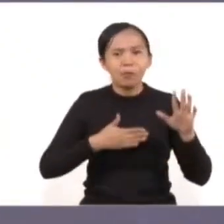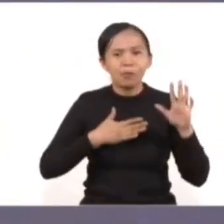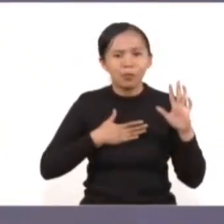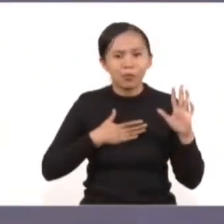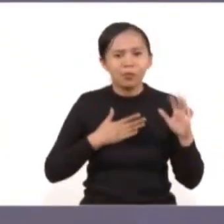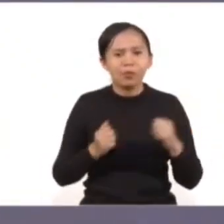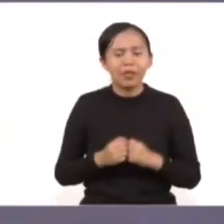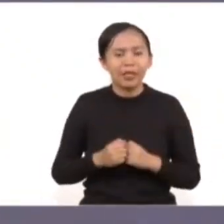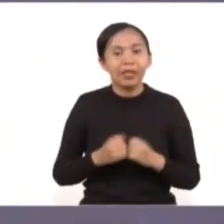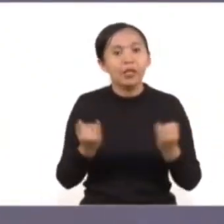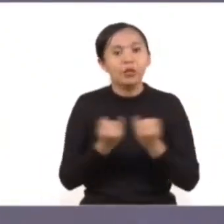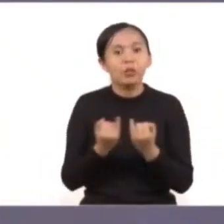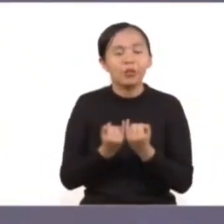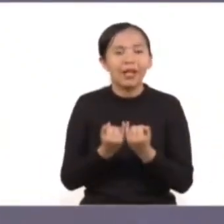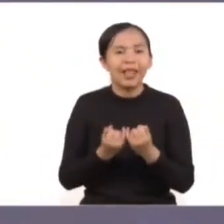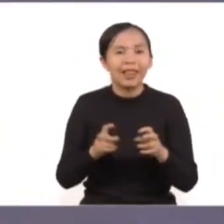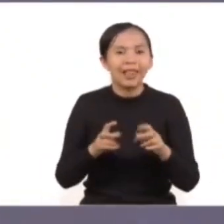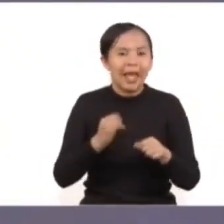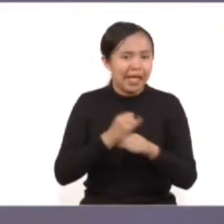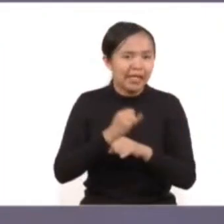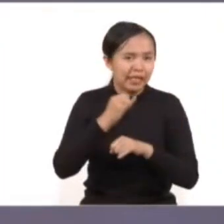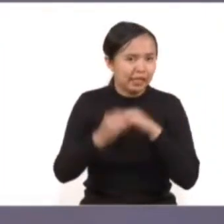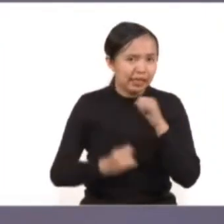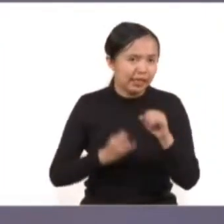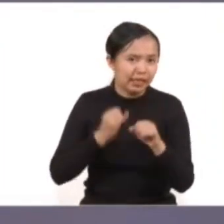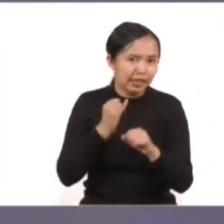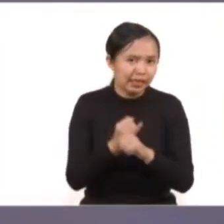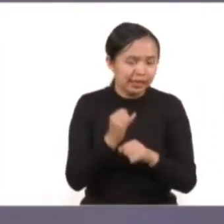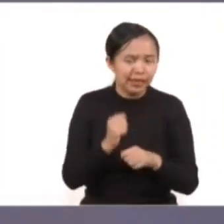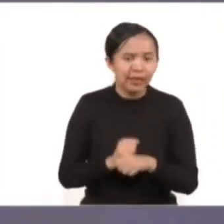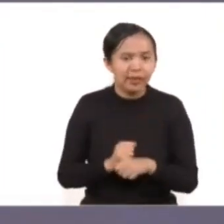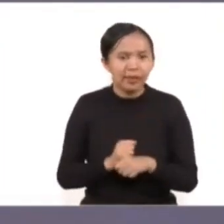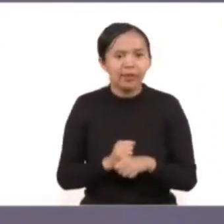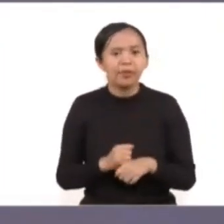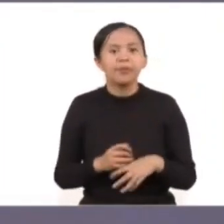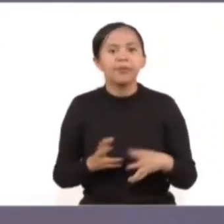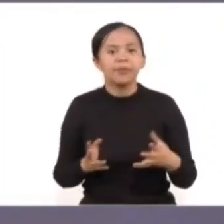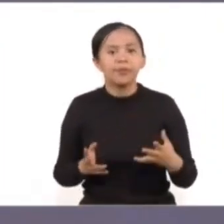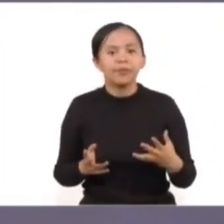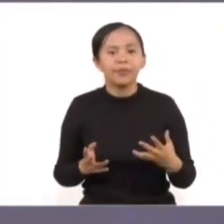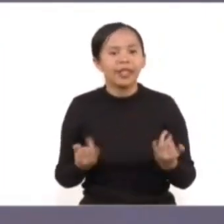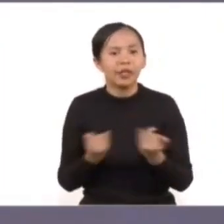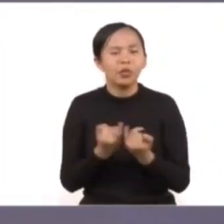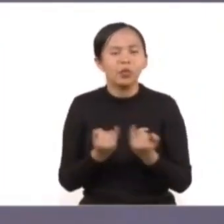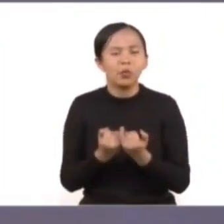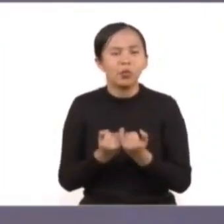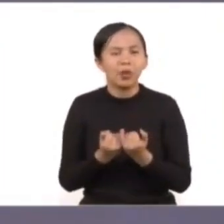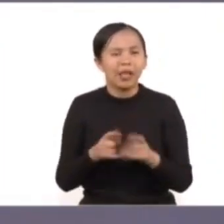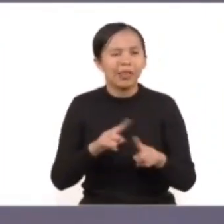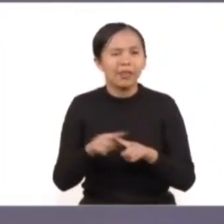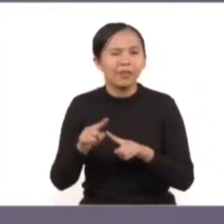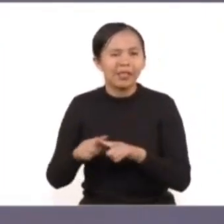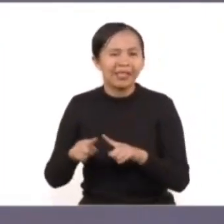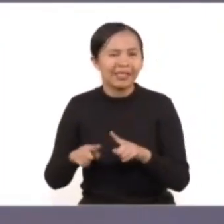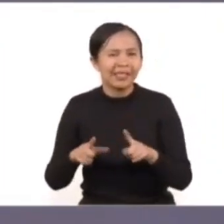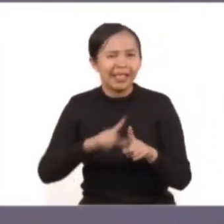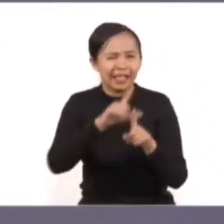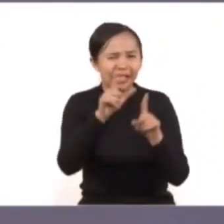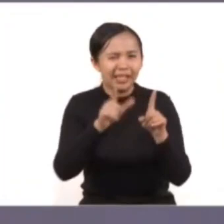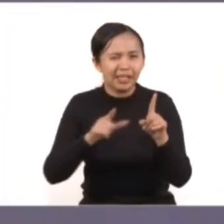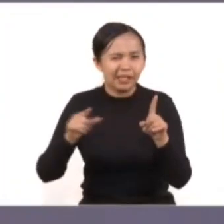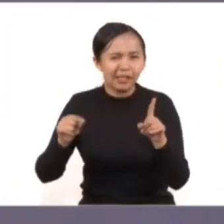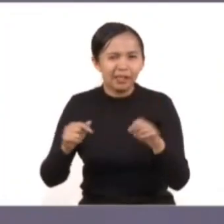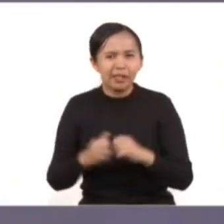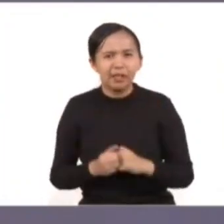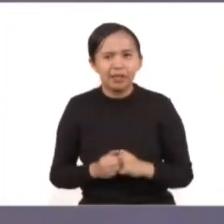instrumentos internacionales, así como con la adopción de legislaciones nacionales que permitan